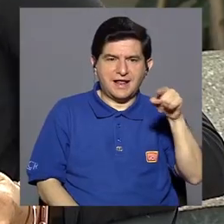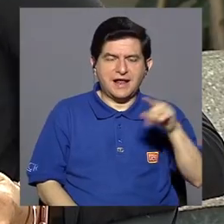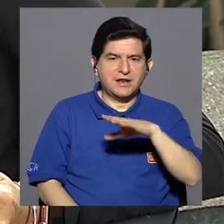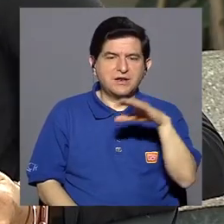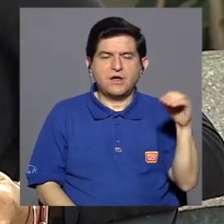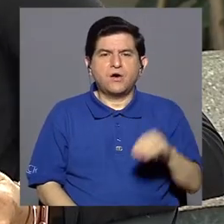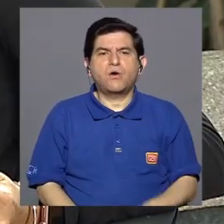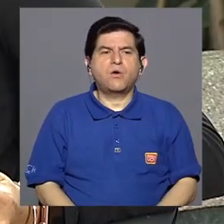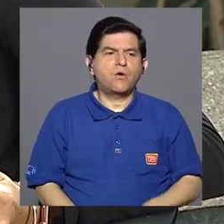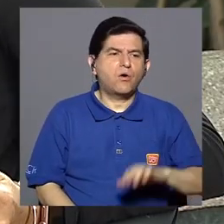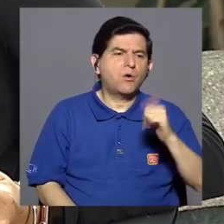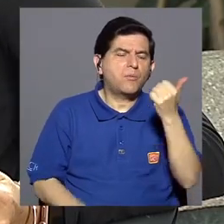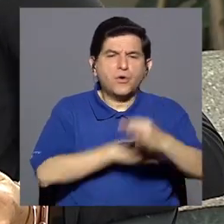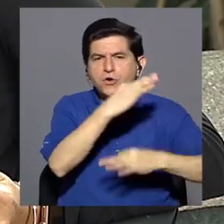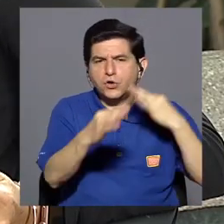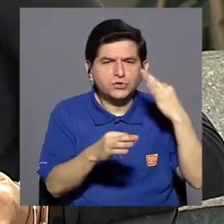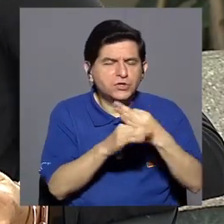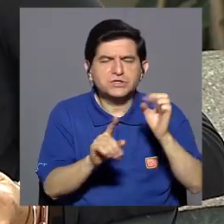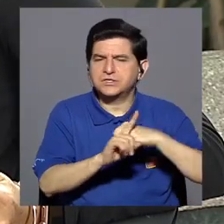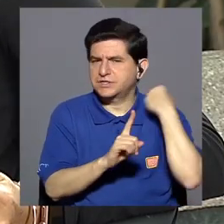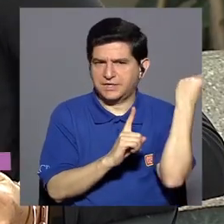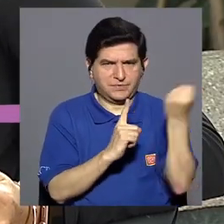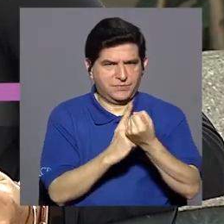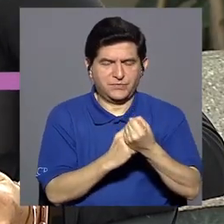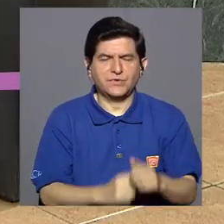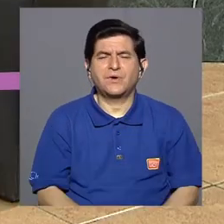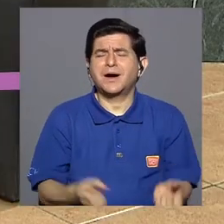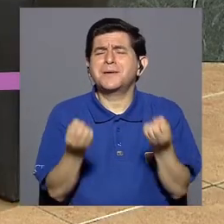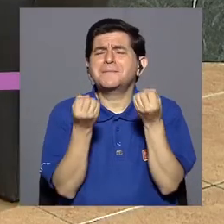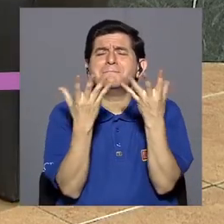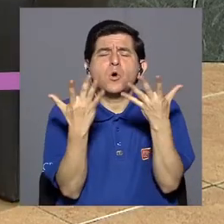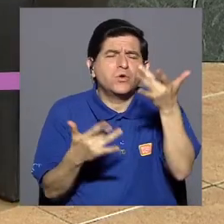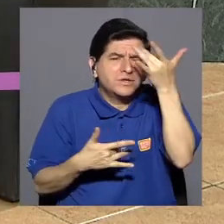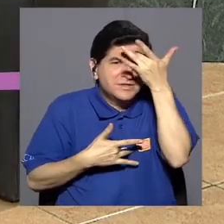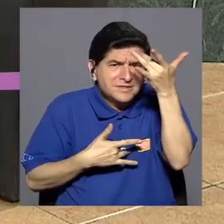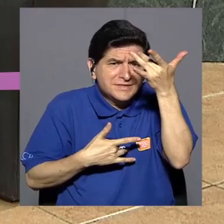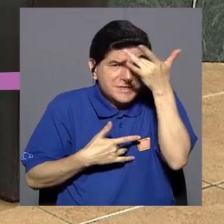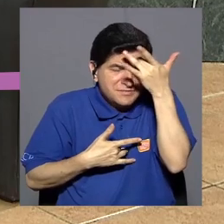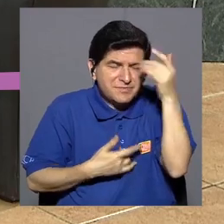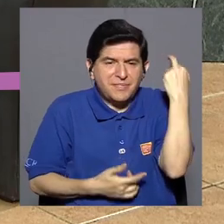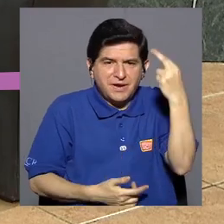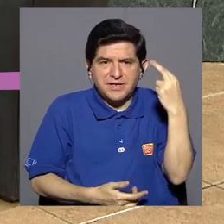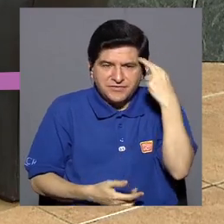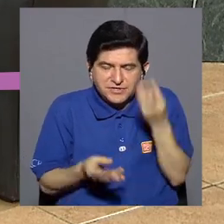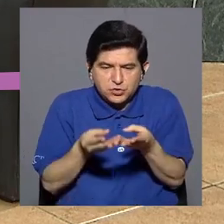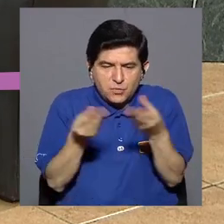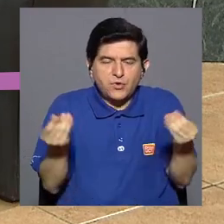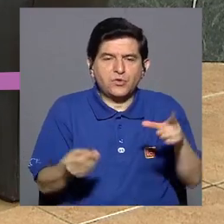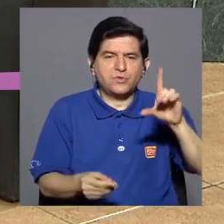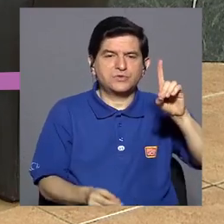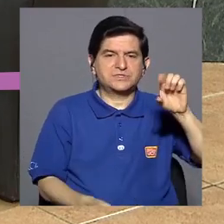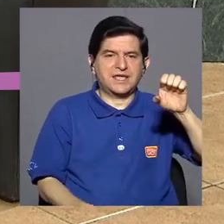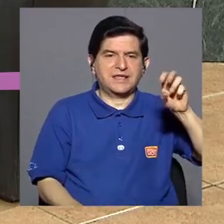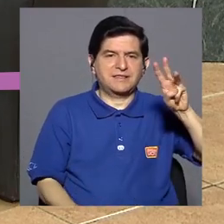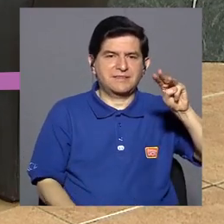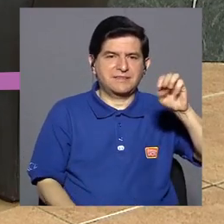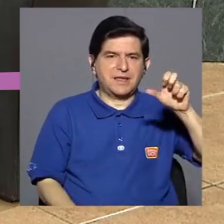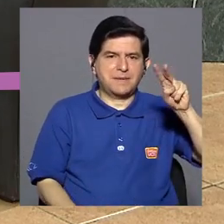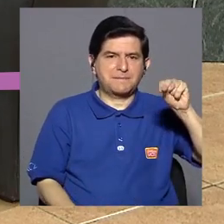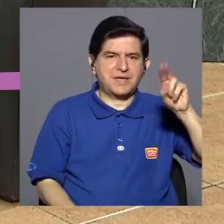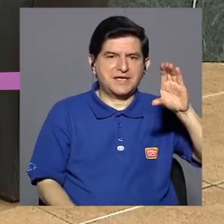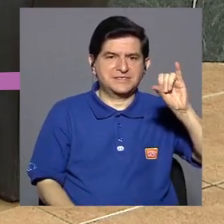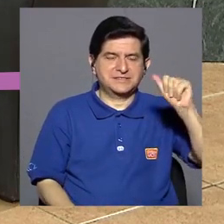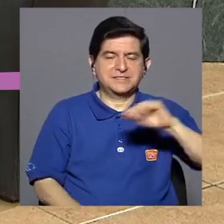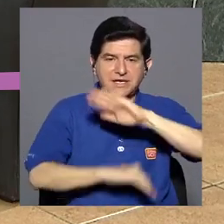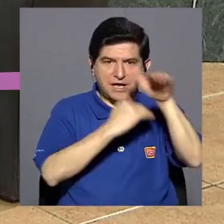por cuerpos de lewi, frontotemporal. Me refiero, hay muchas enfermedades que causan demencia. Y todas